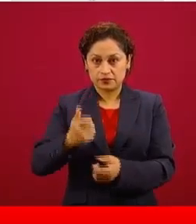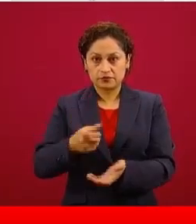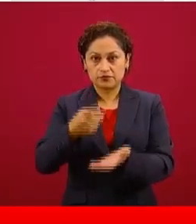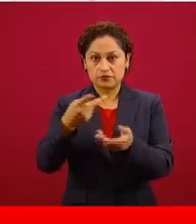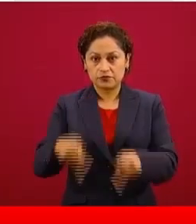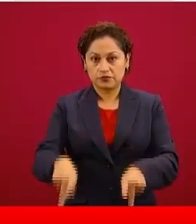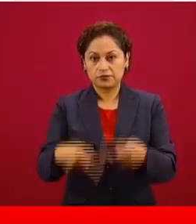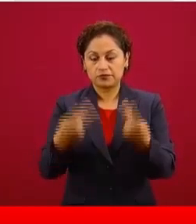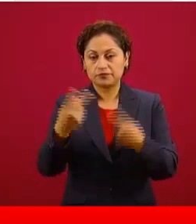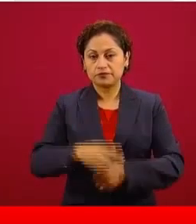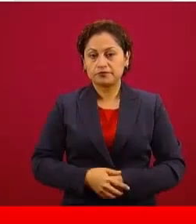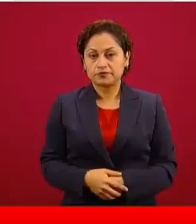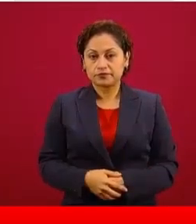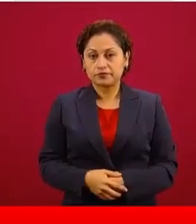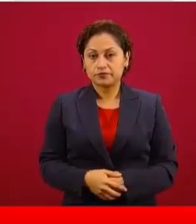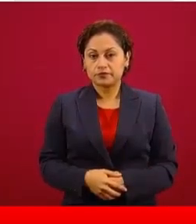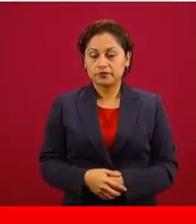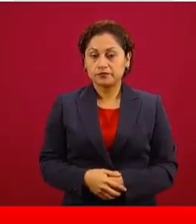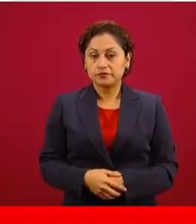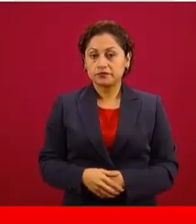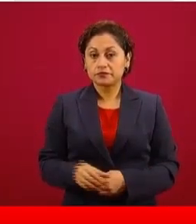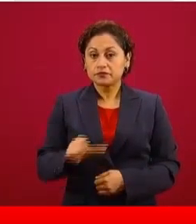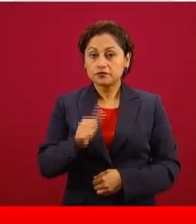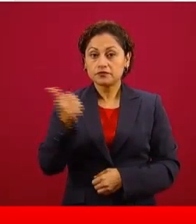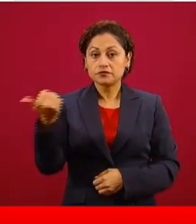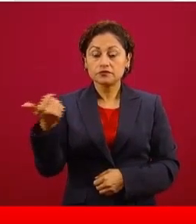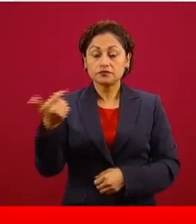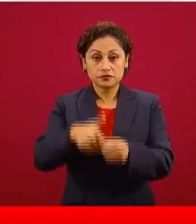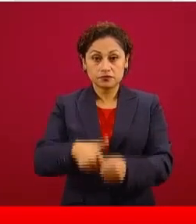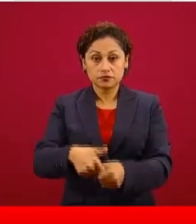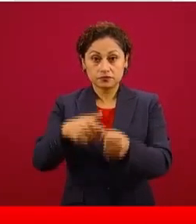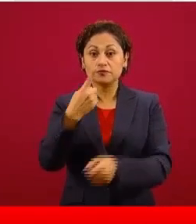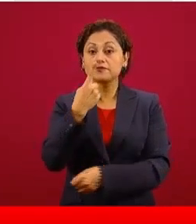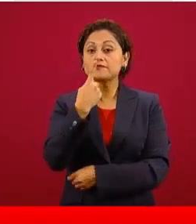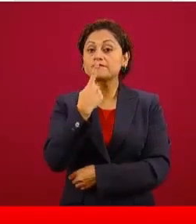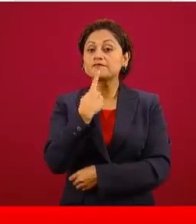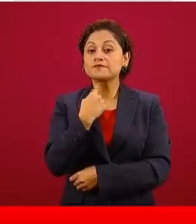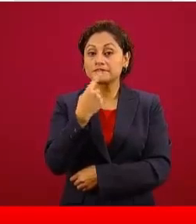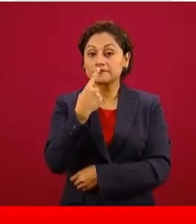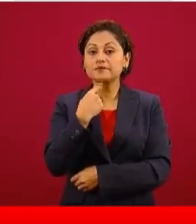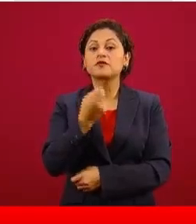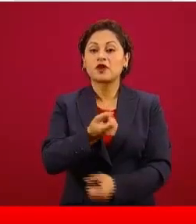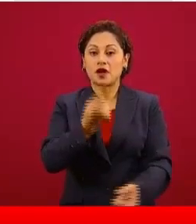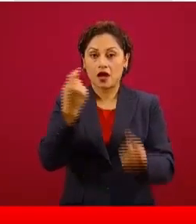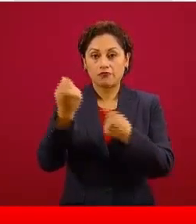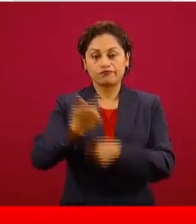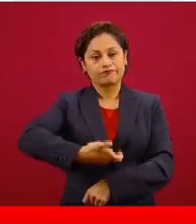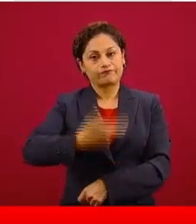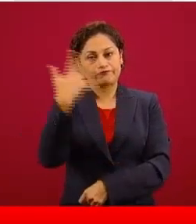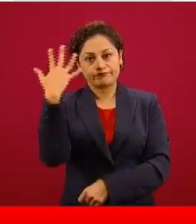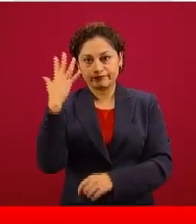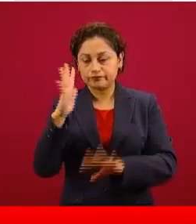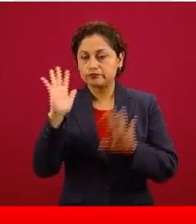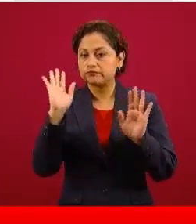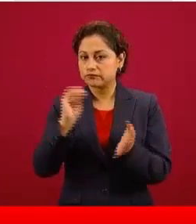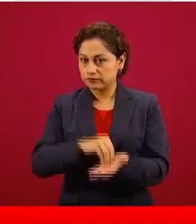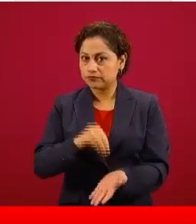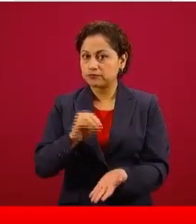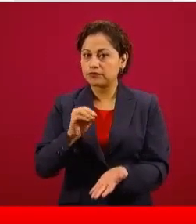Y en la gasolina premium, ahí todavía hay algunos asados de rosca que siguen dando